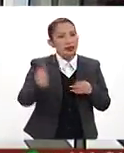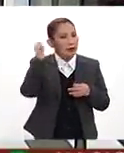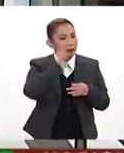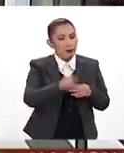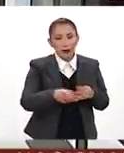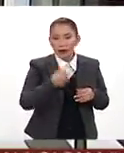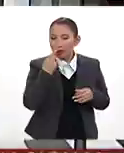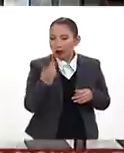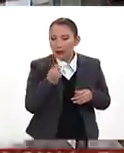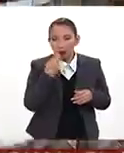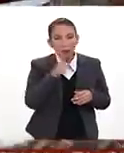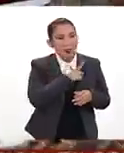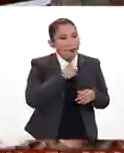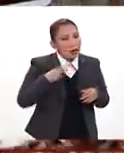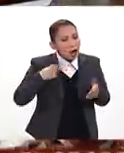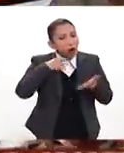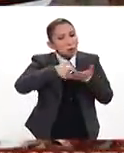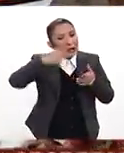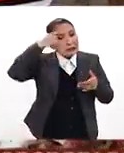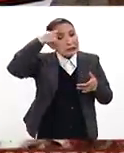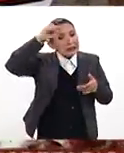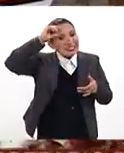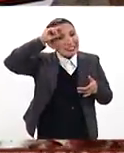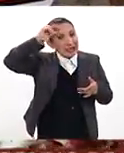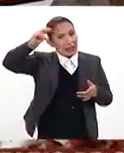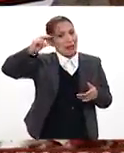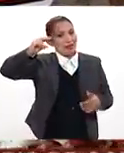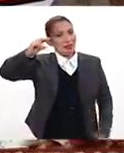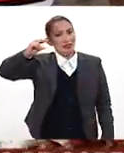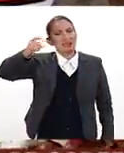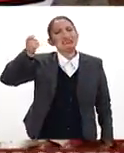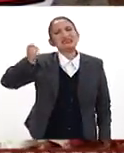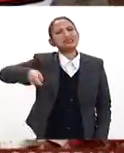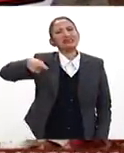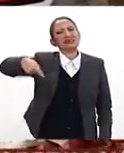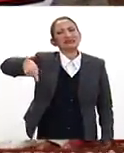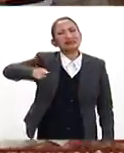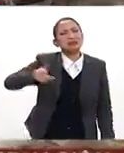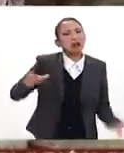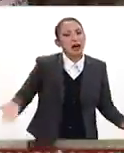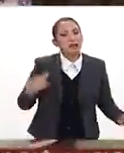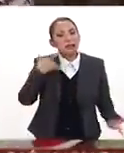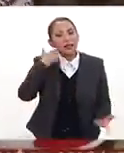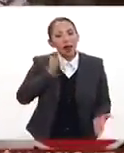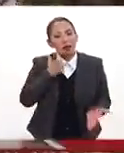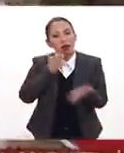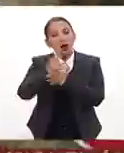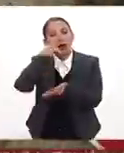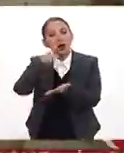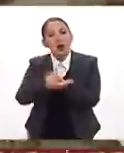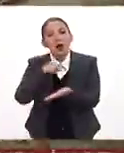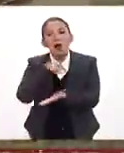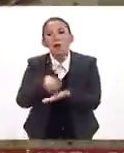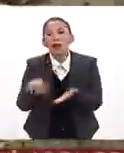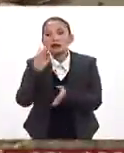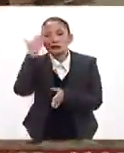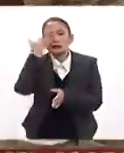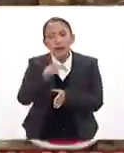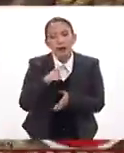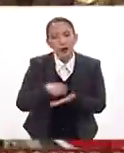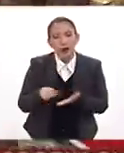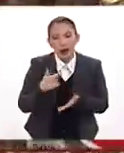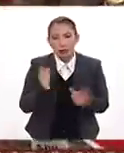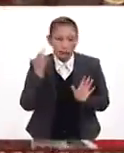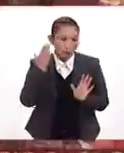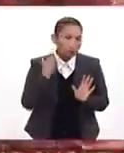hablamos de que hay que ser comprador inteligente. Y esto implica, por un lado, tratar de ir a los lugares a comprar algo que ya sabes que vas a